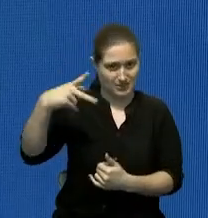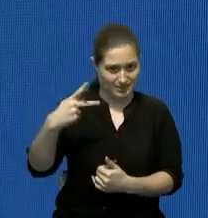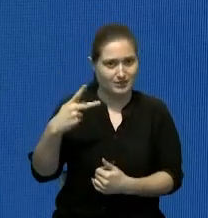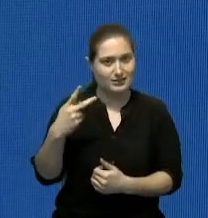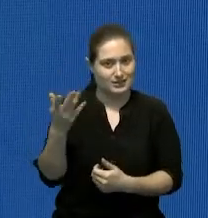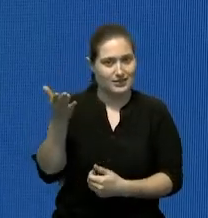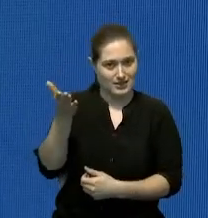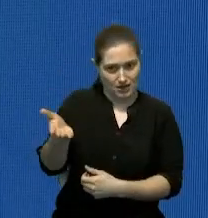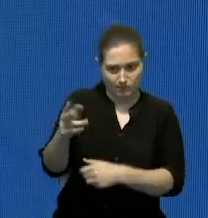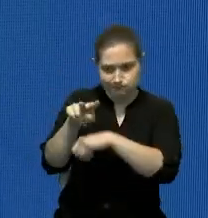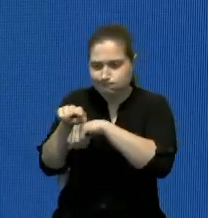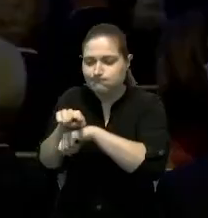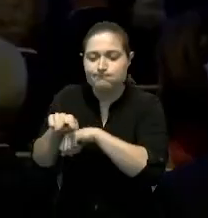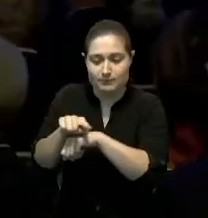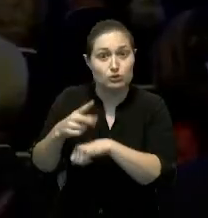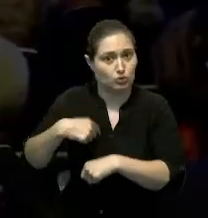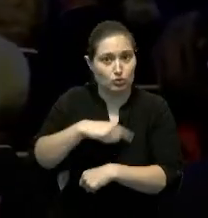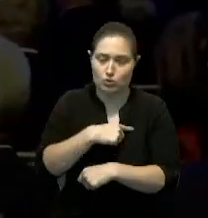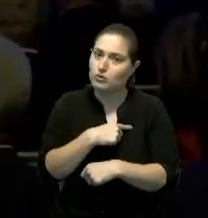temas estamos trabajando